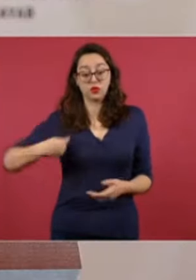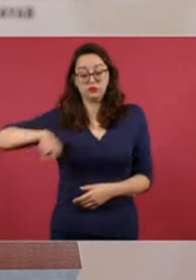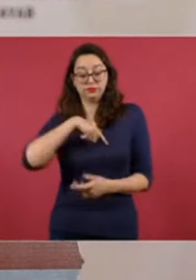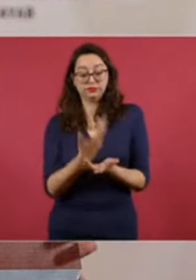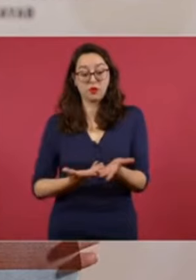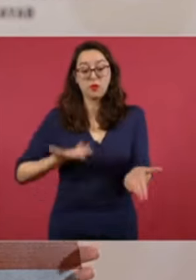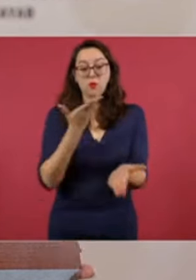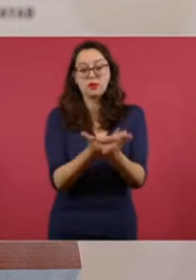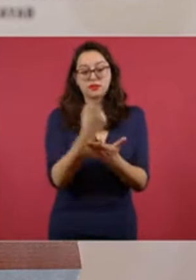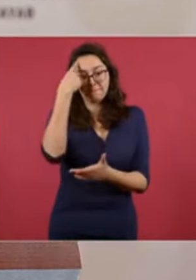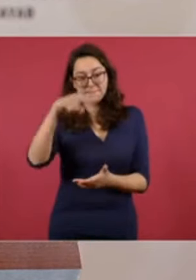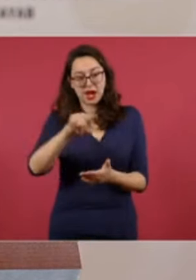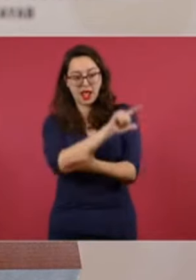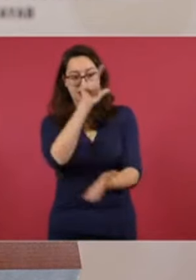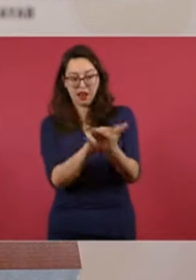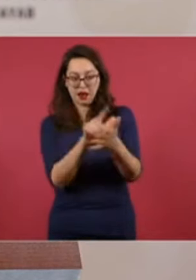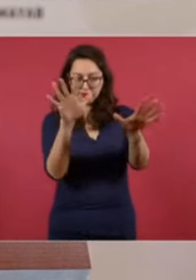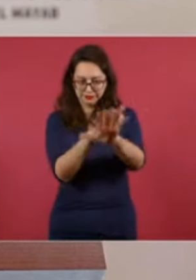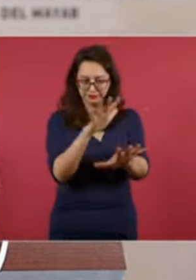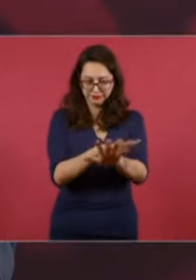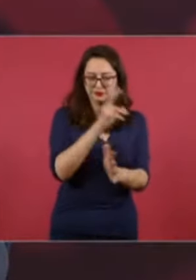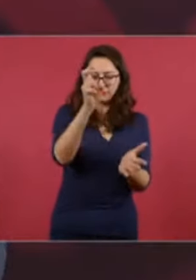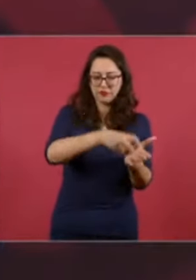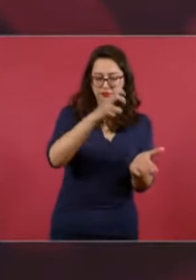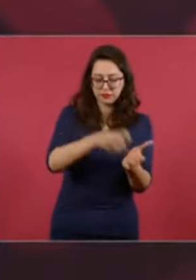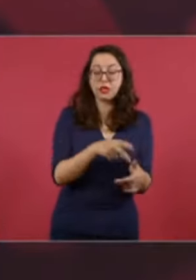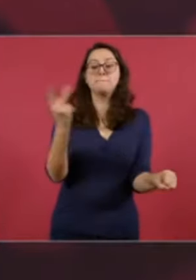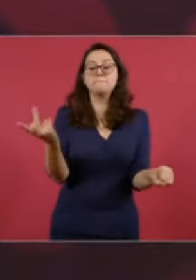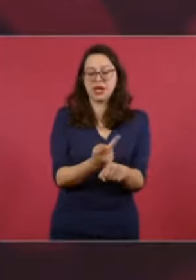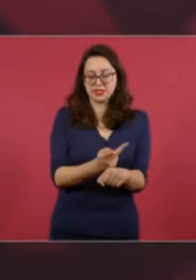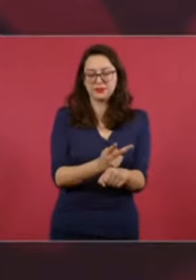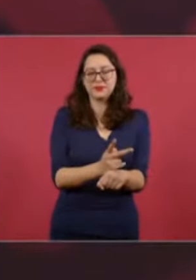presentando. el Infonavit tiene